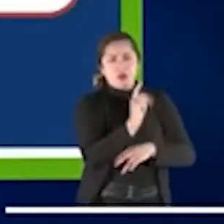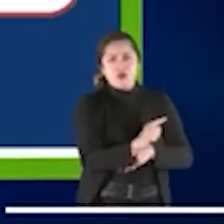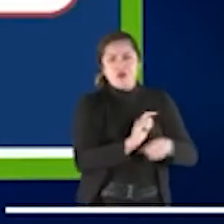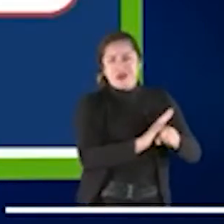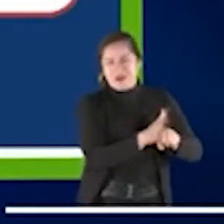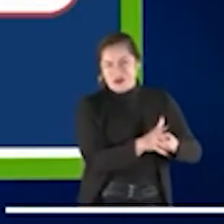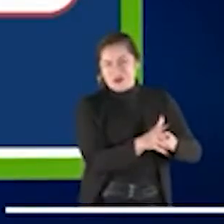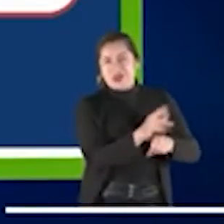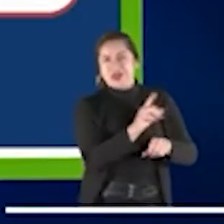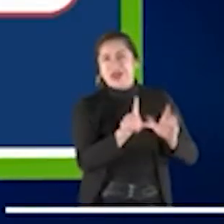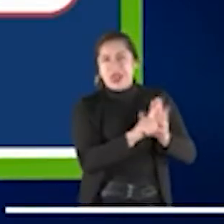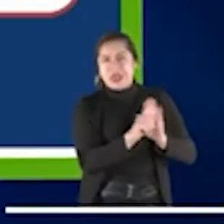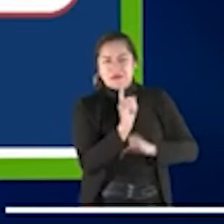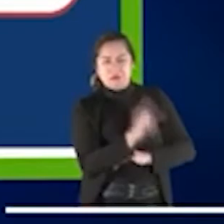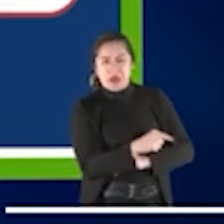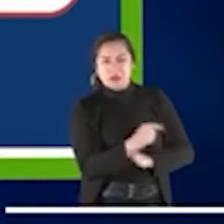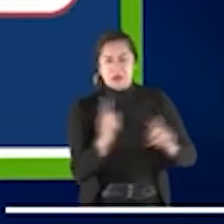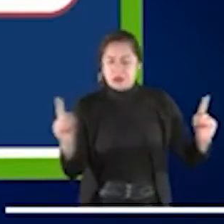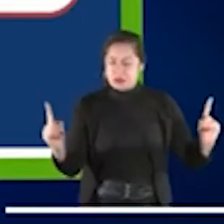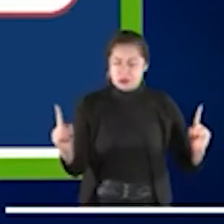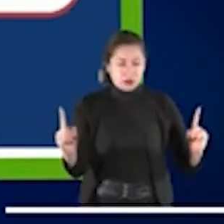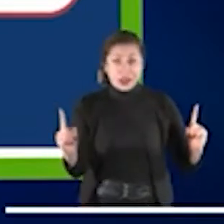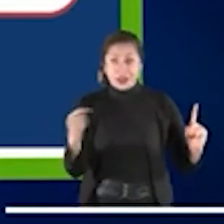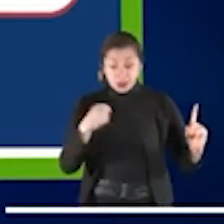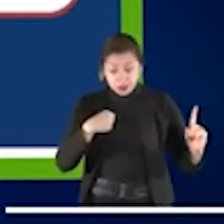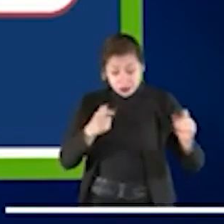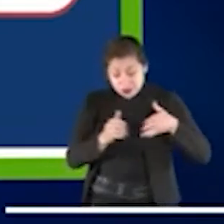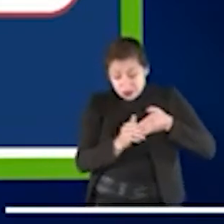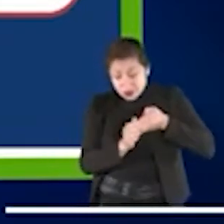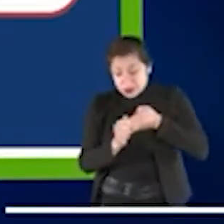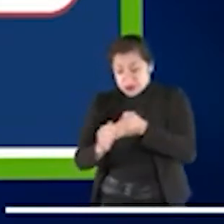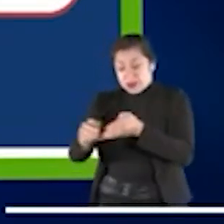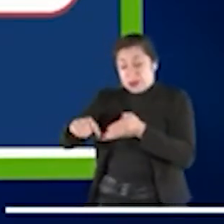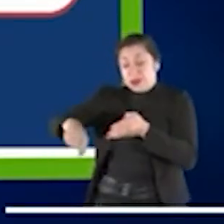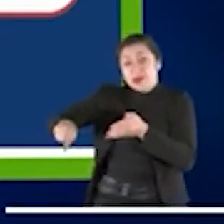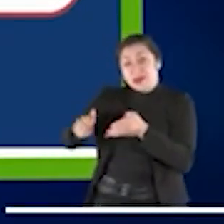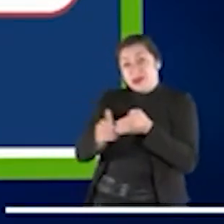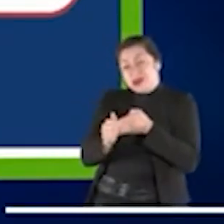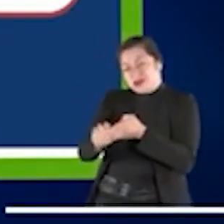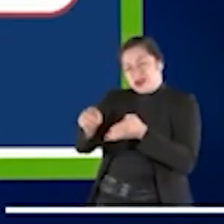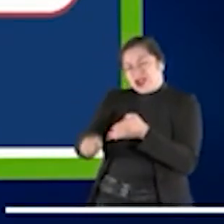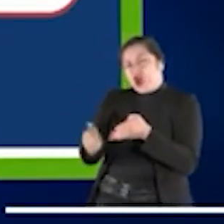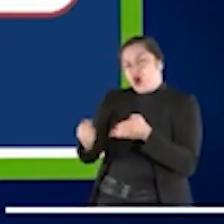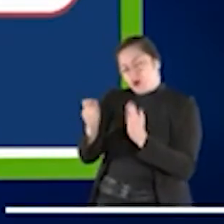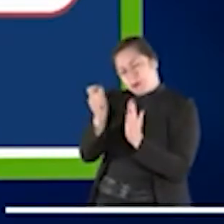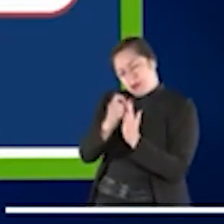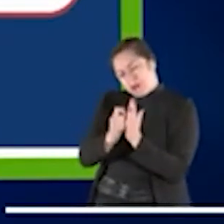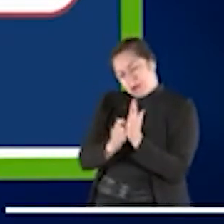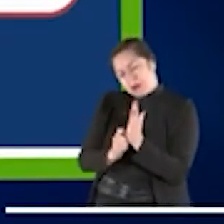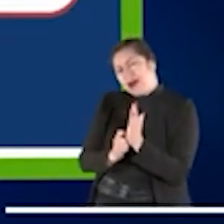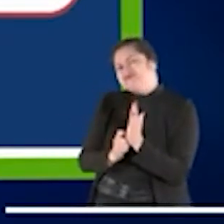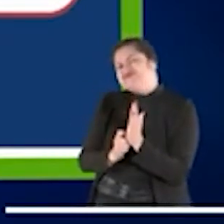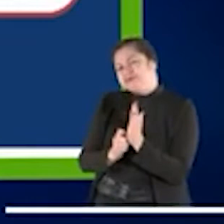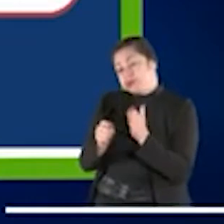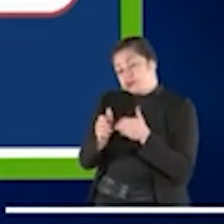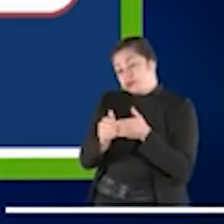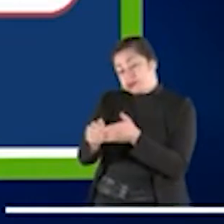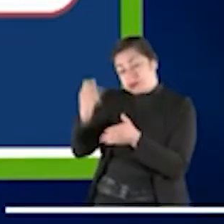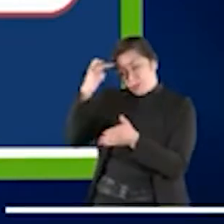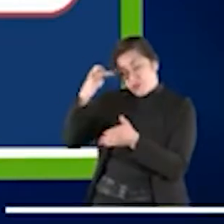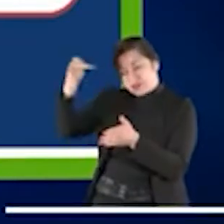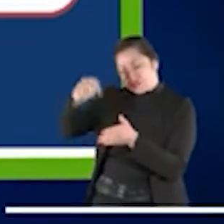Y estas directrices se focalizan en tres sectores de actividad